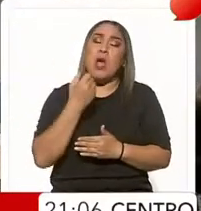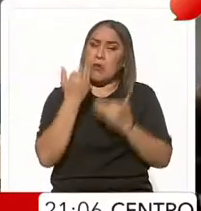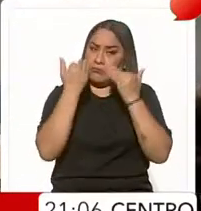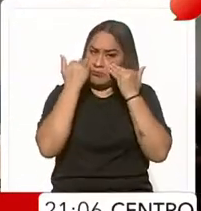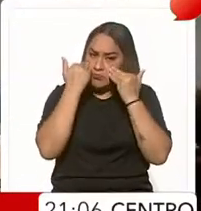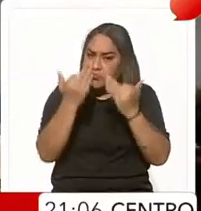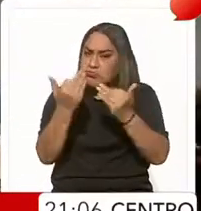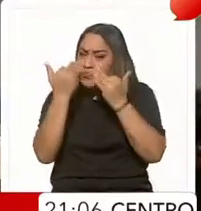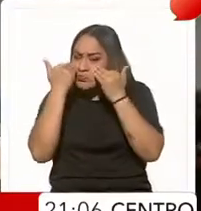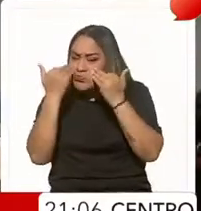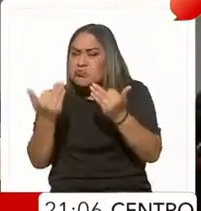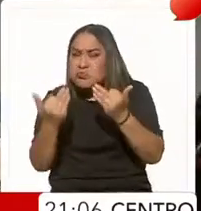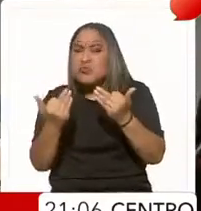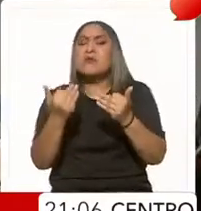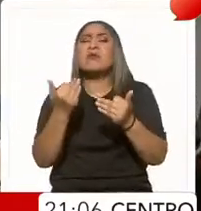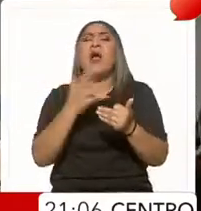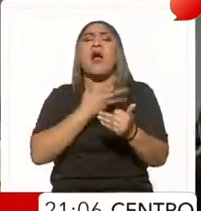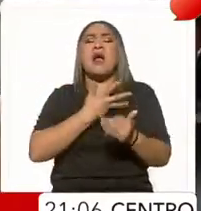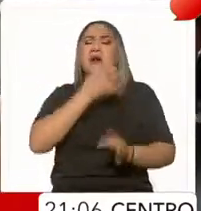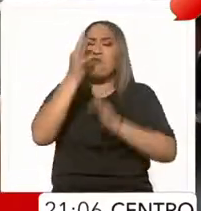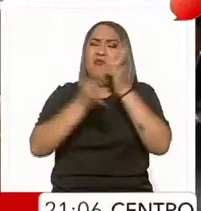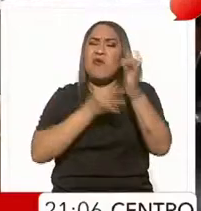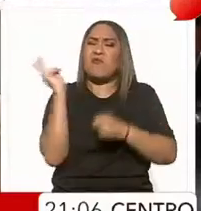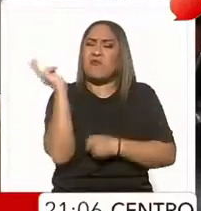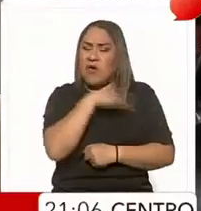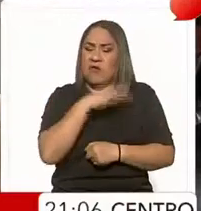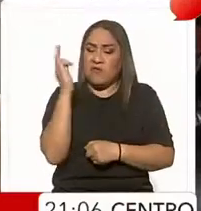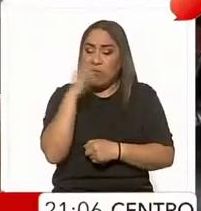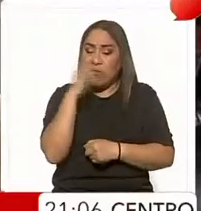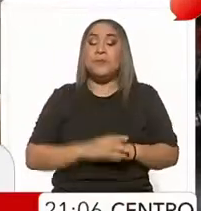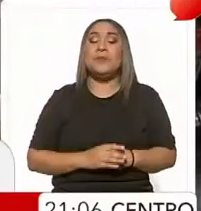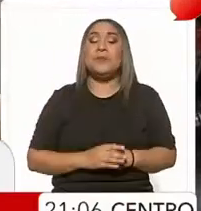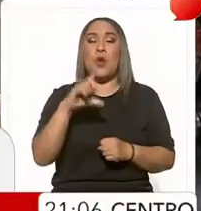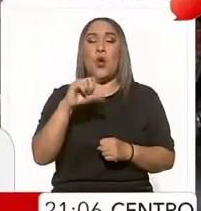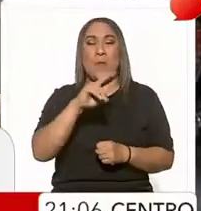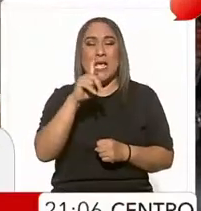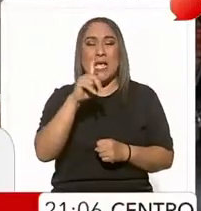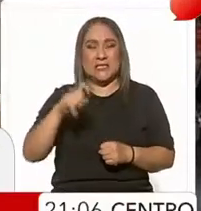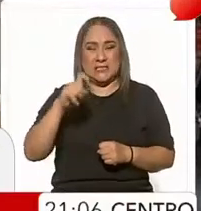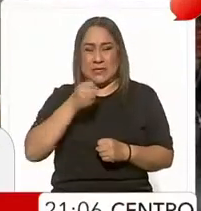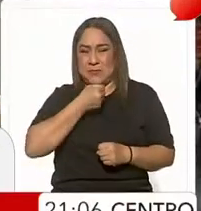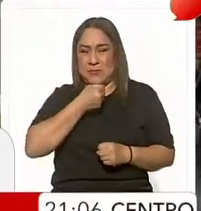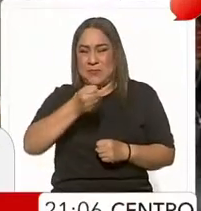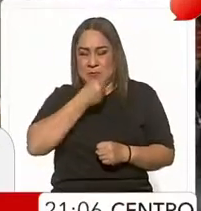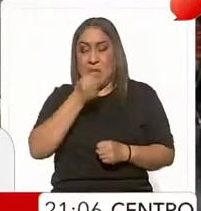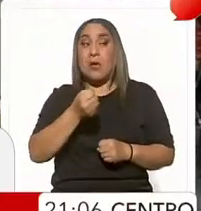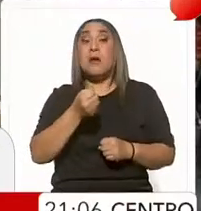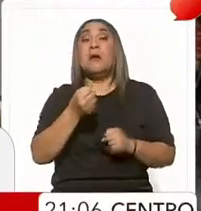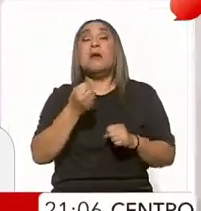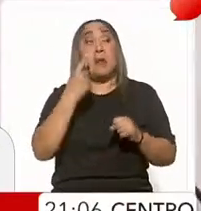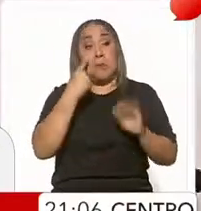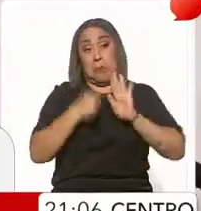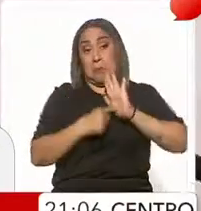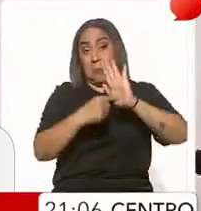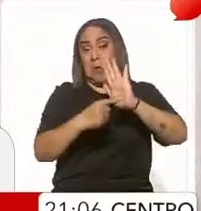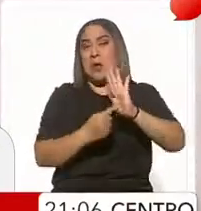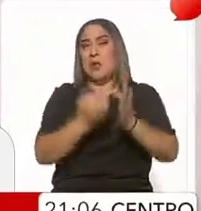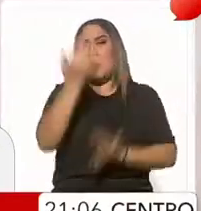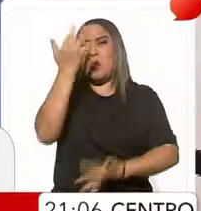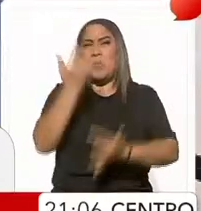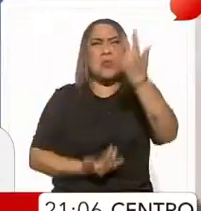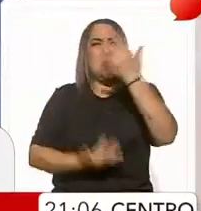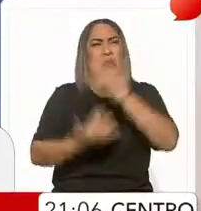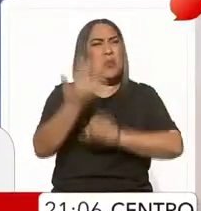la cadena de desinformación. López, Doriga, presentó una imagen de un incendio, yo creo que en